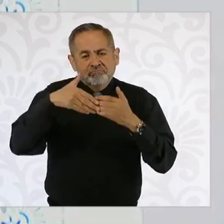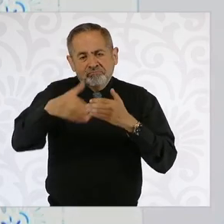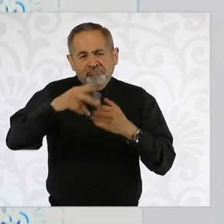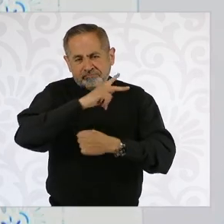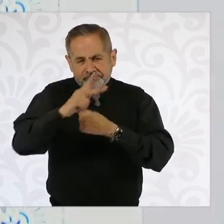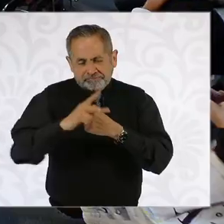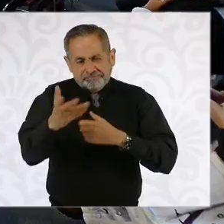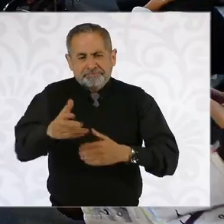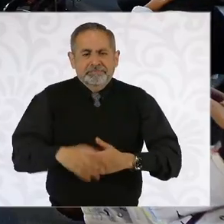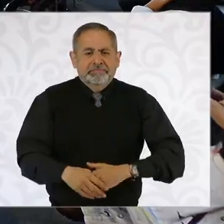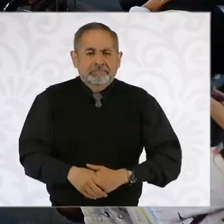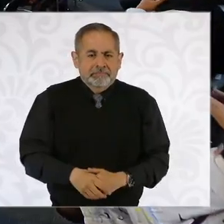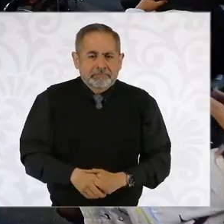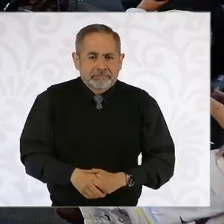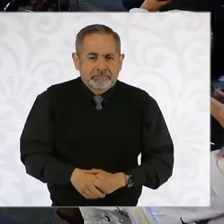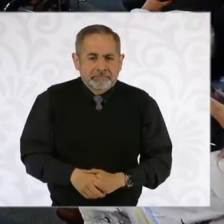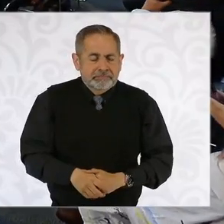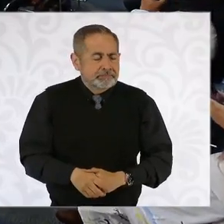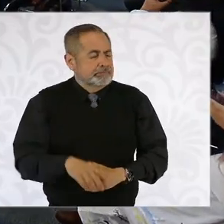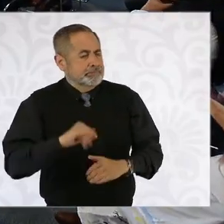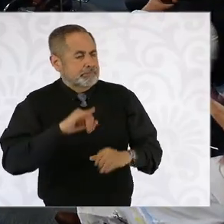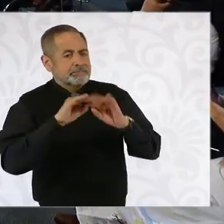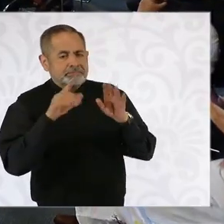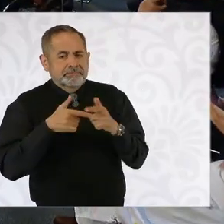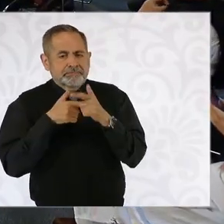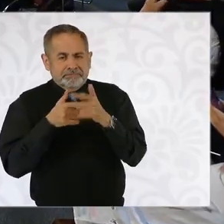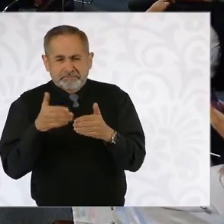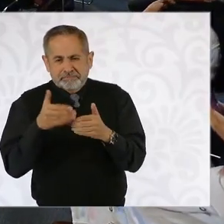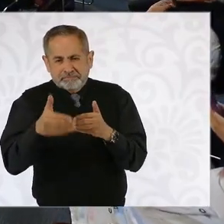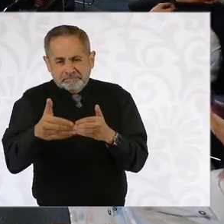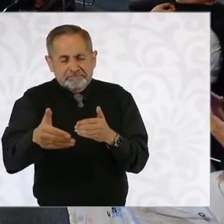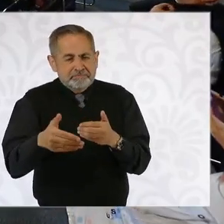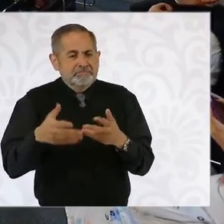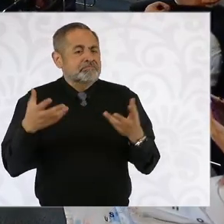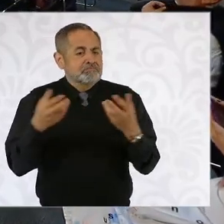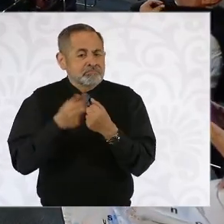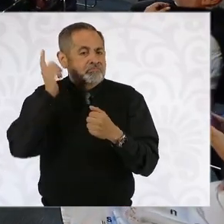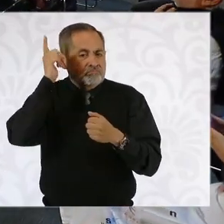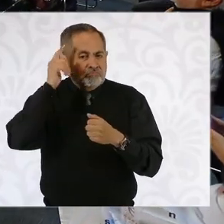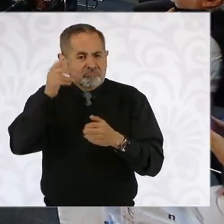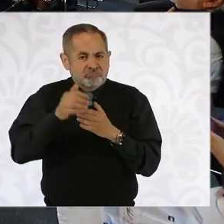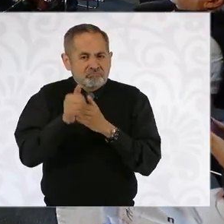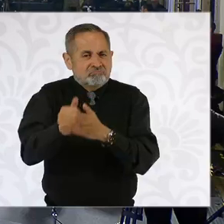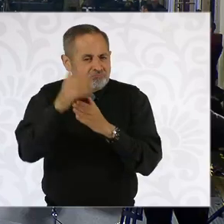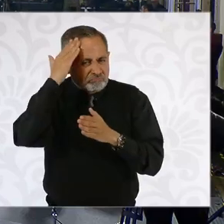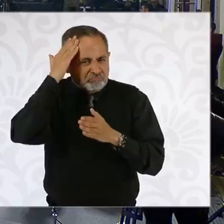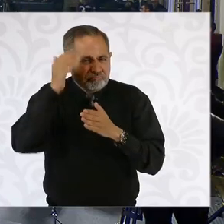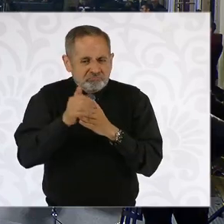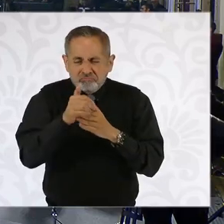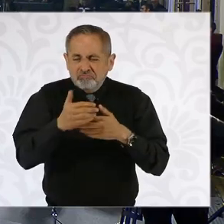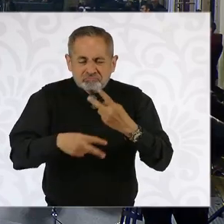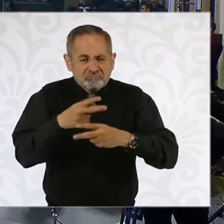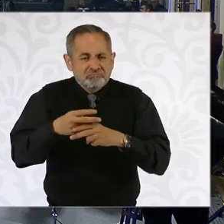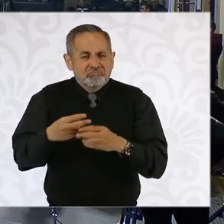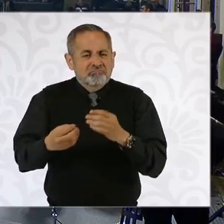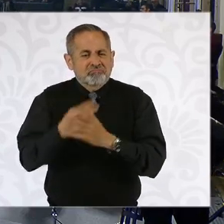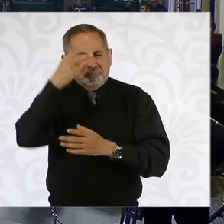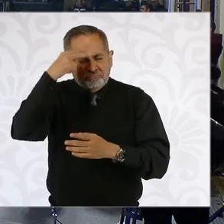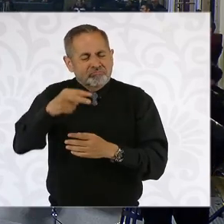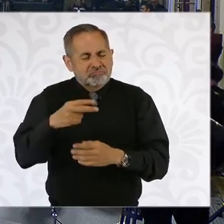todo el país. Claro que sí, seguimos dando pasos para hacer lo que le planteaba, ser la locomotora del nuevo desarrollo de México. La verdad, estamos muy